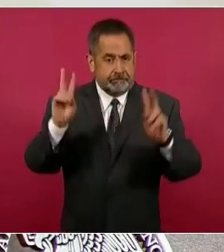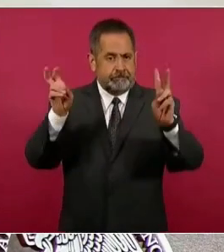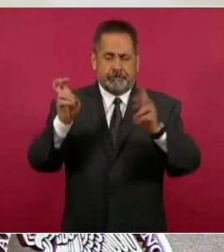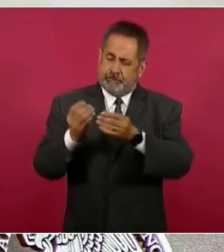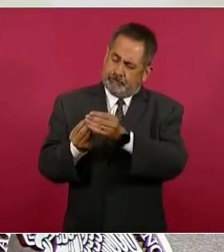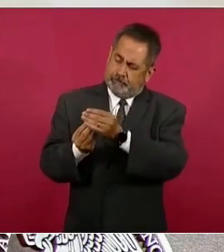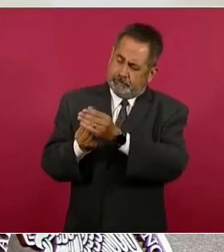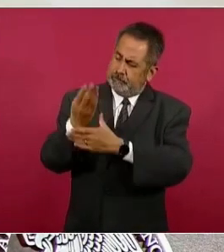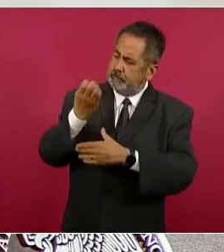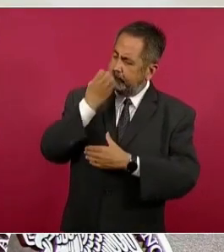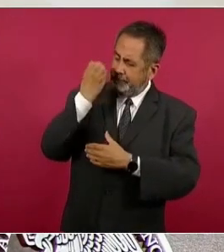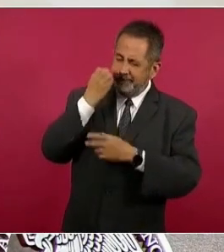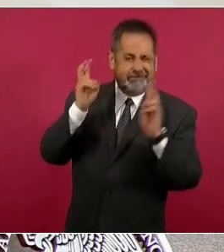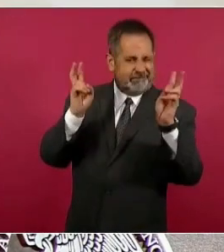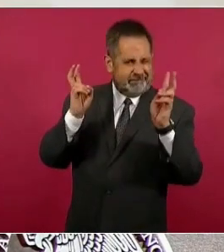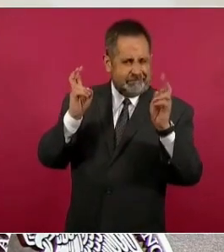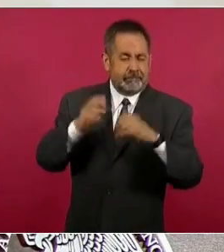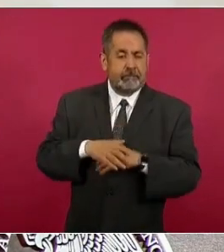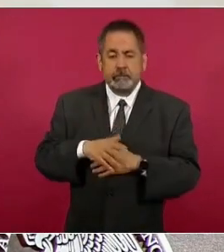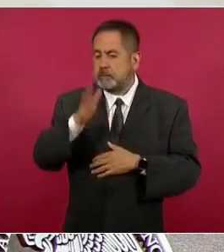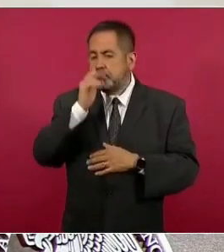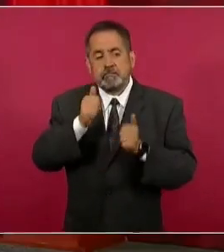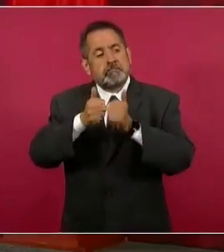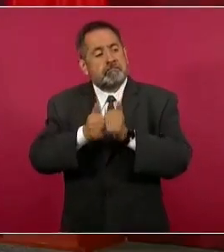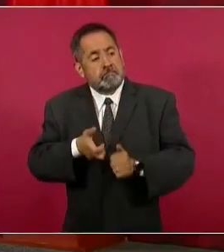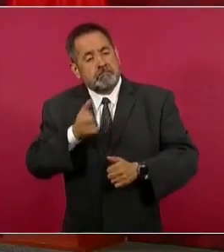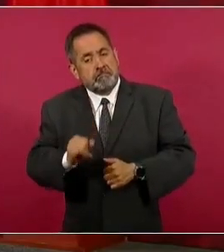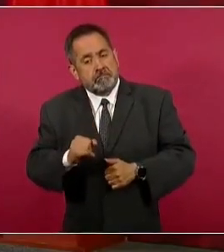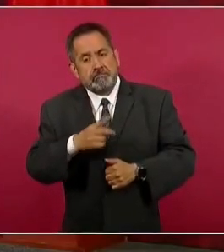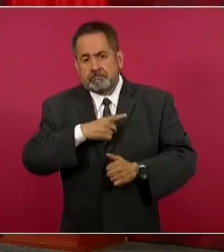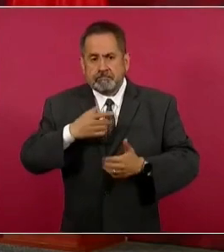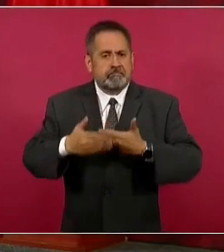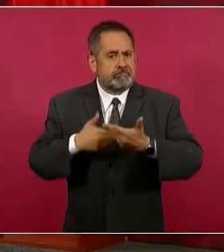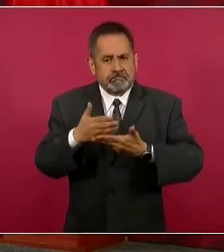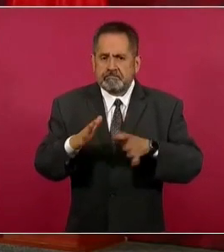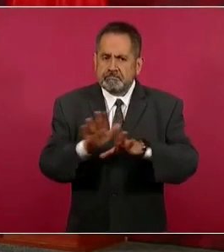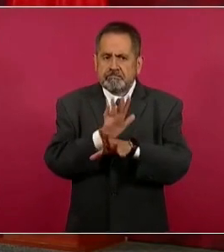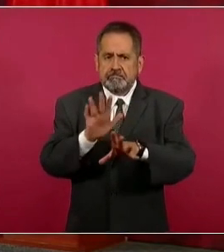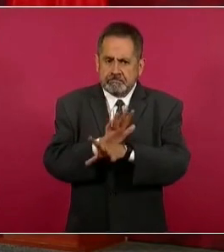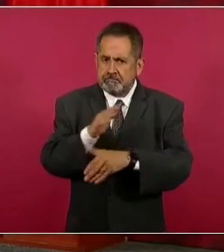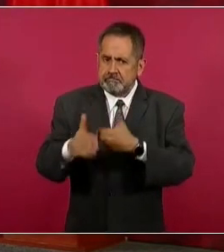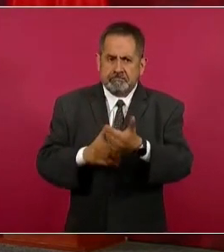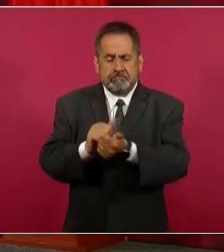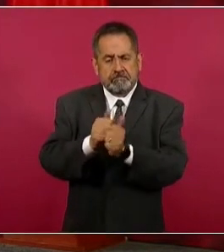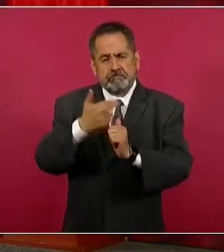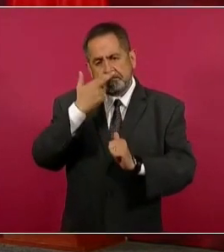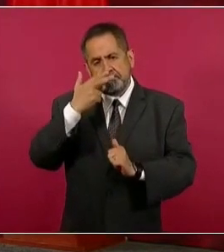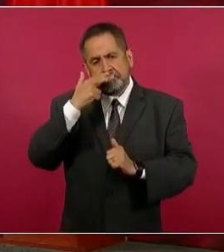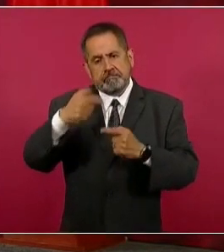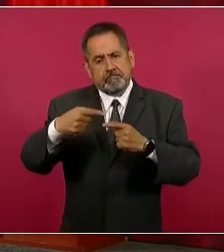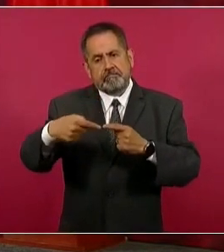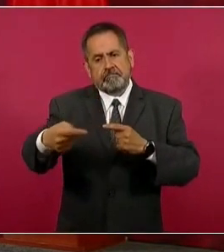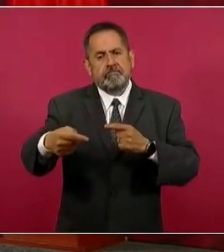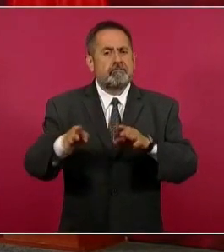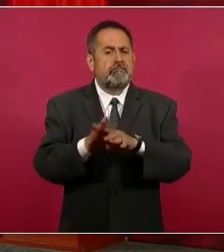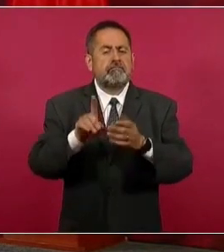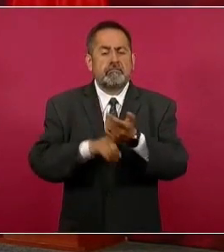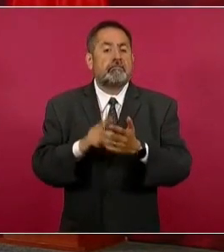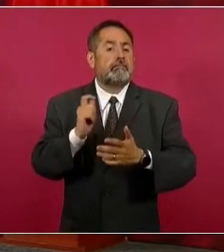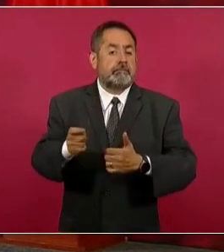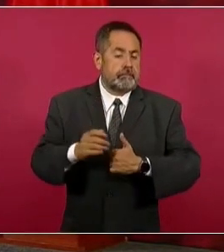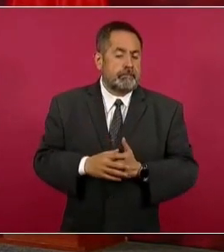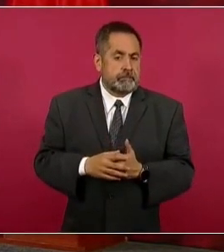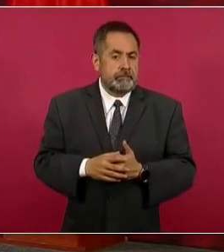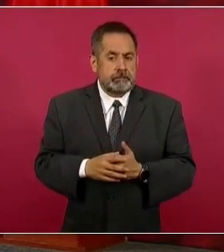mexicana no puede ser estática. Su dinamismo requiere de un nuevo paradigma en donde el reordenamiento que